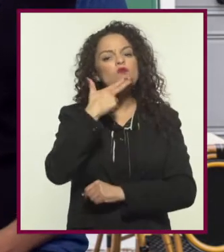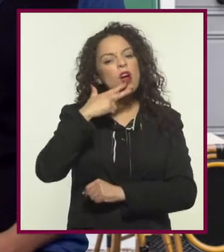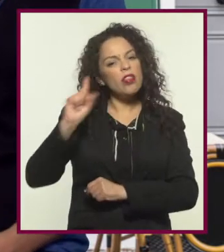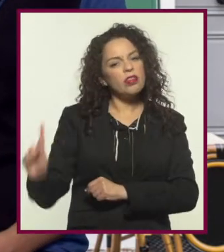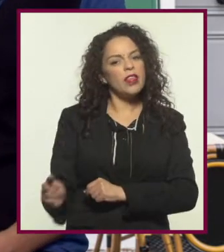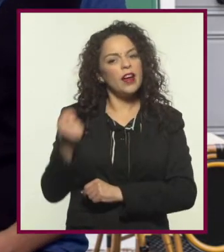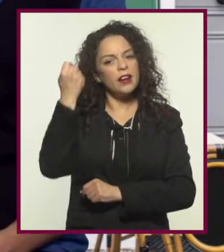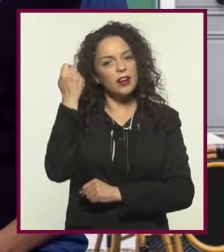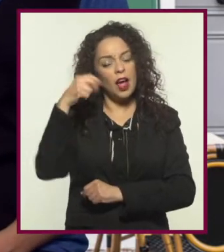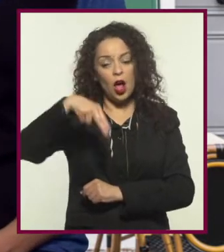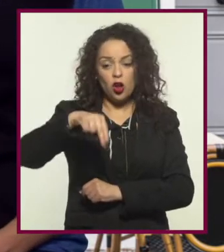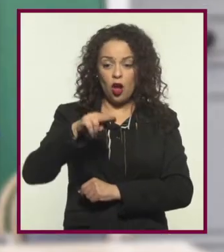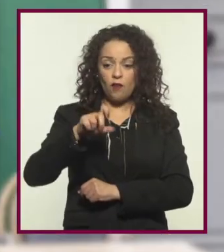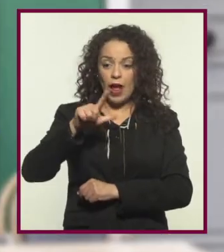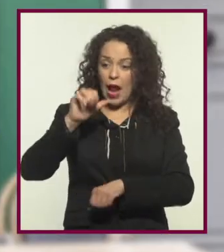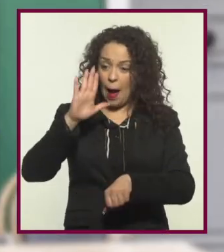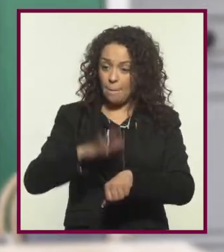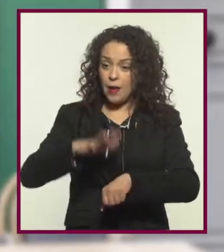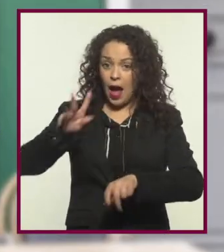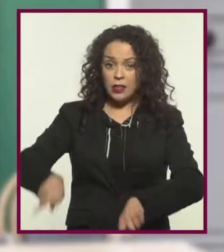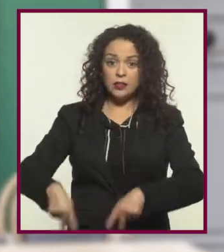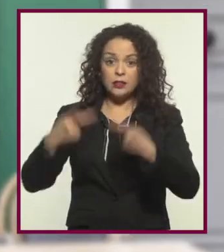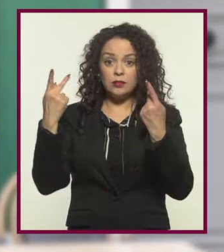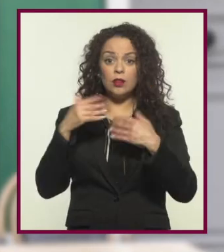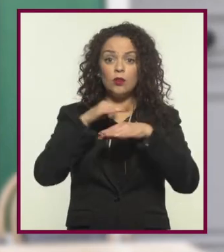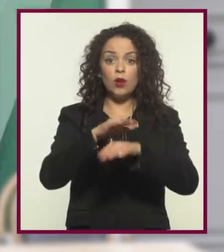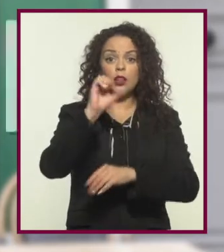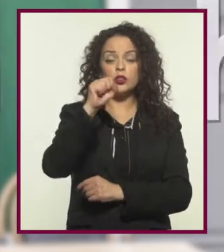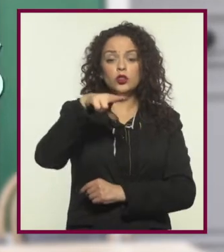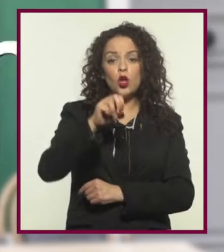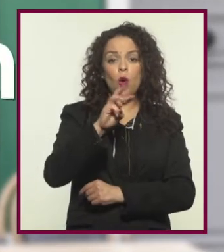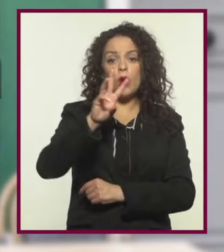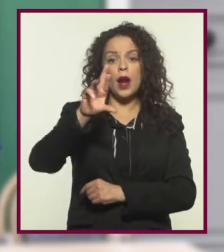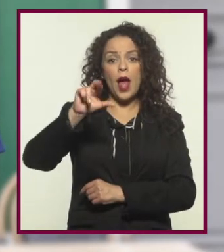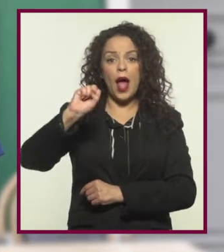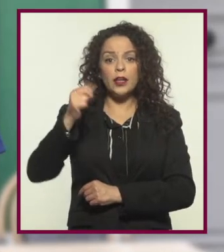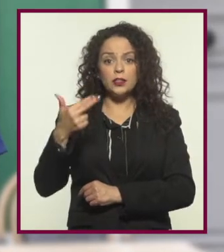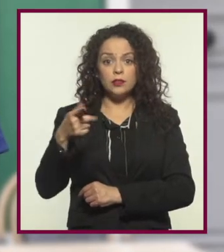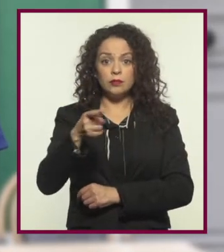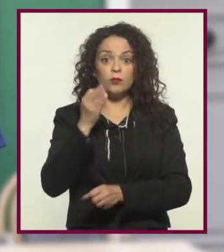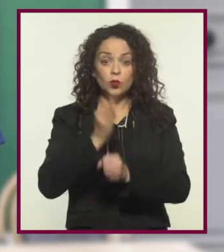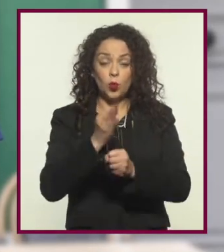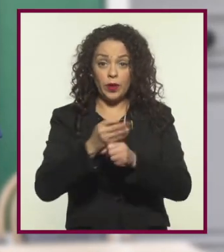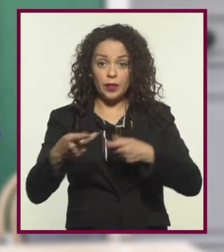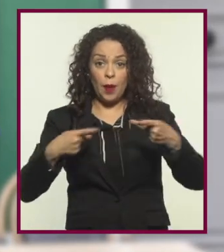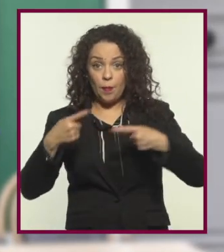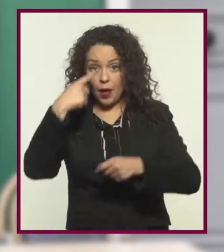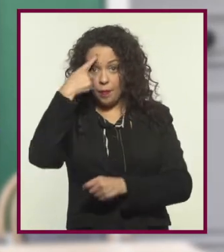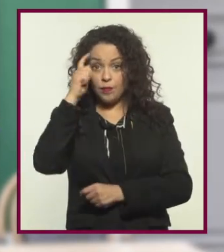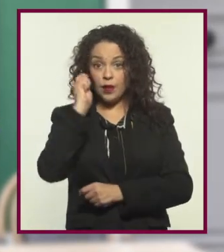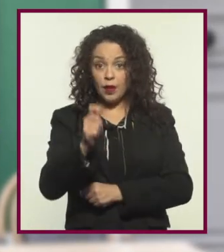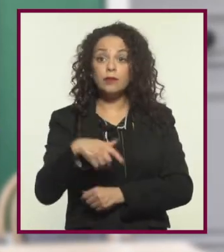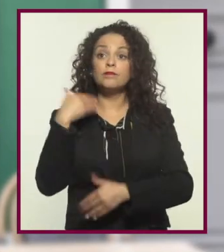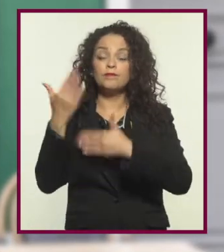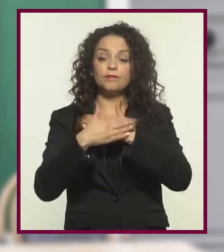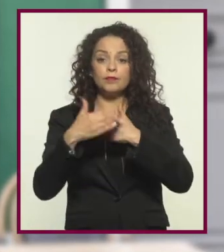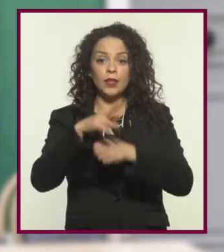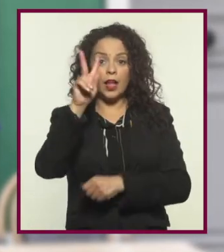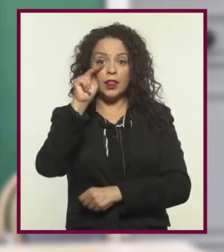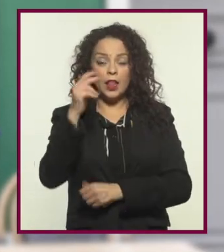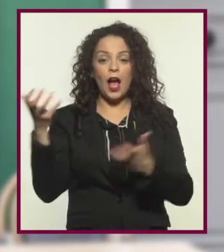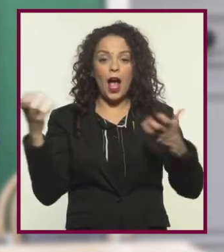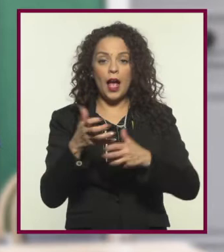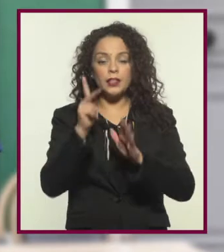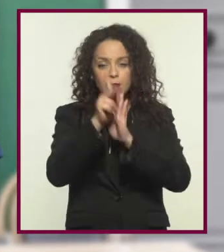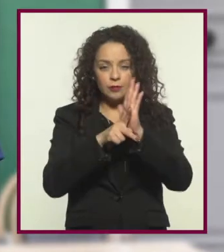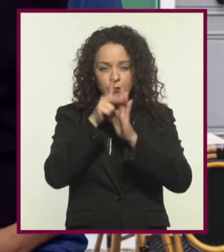la tecnología. La novela más vendida de este género fue Snow Crash, que se está preparando justo ahora para convertirse en